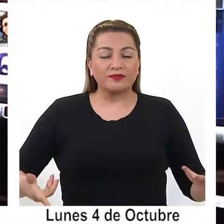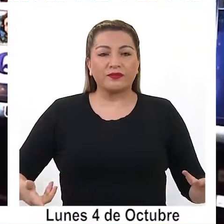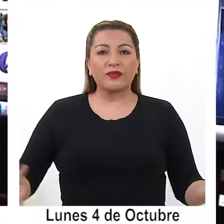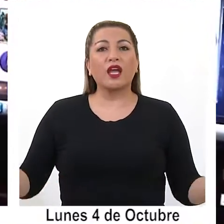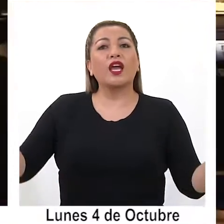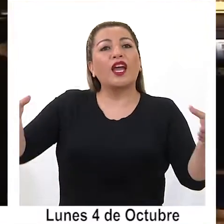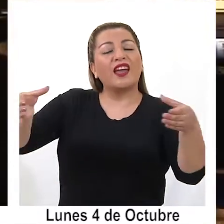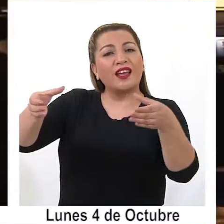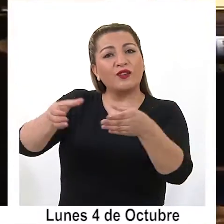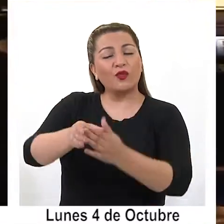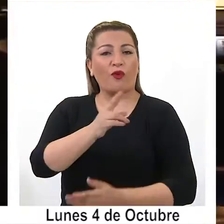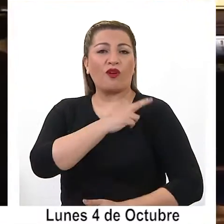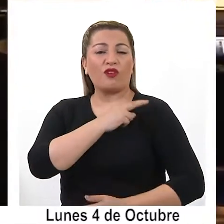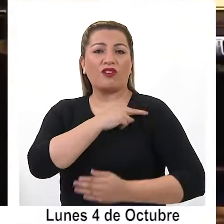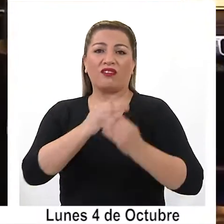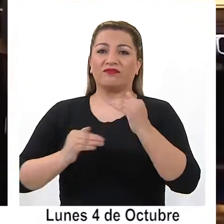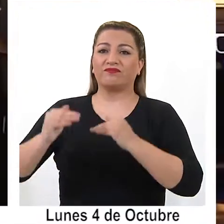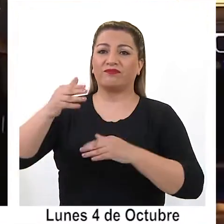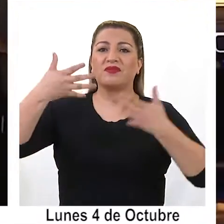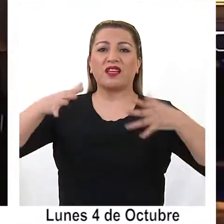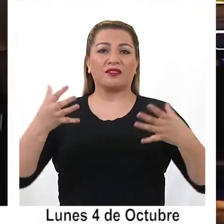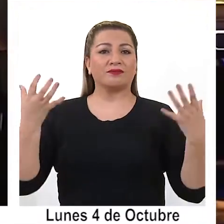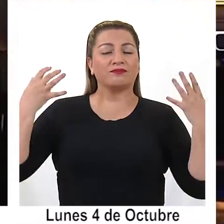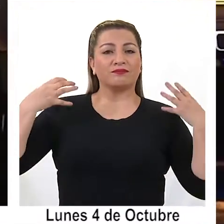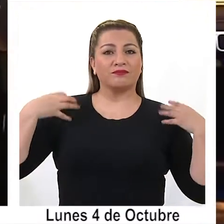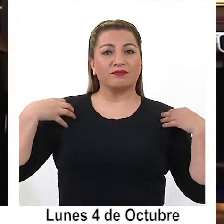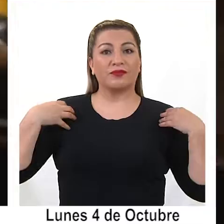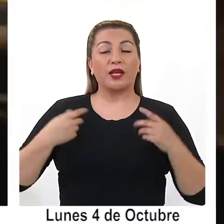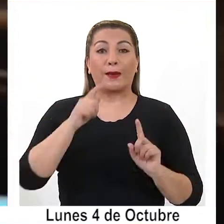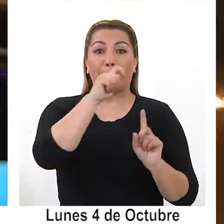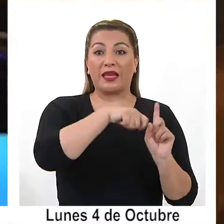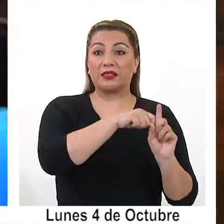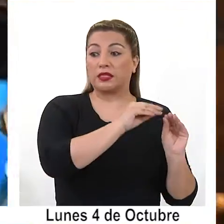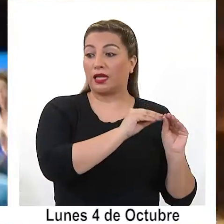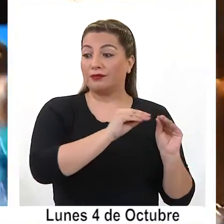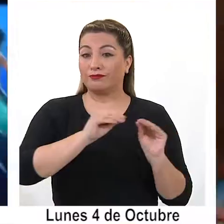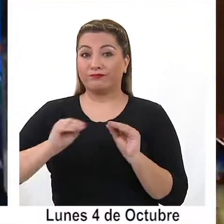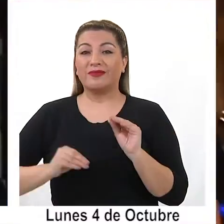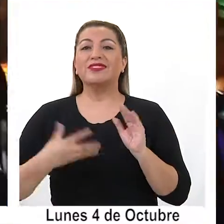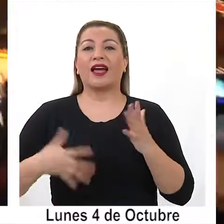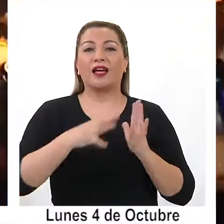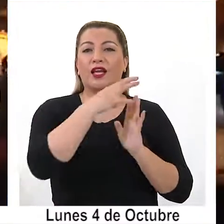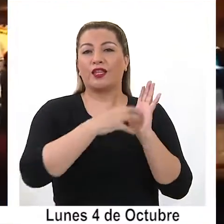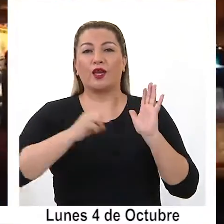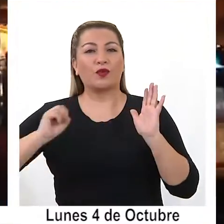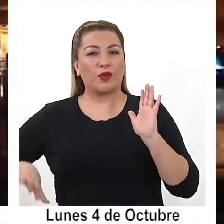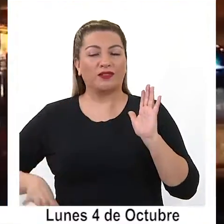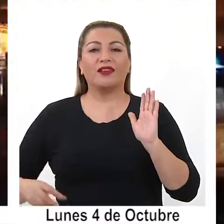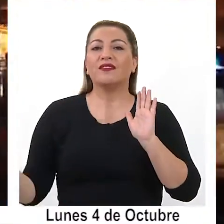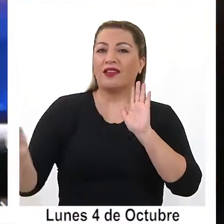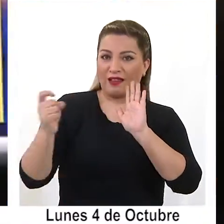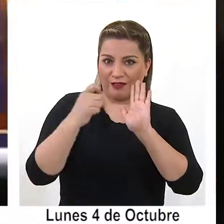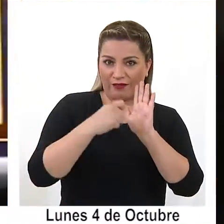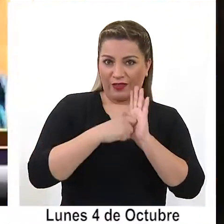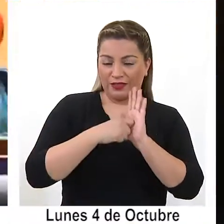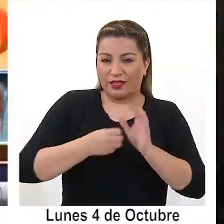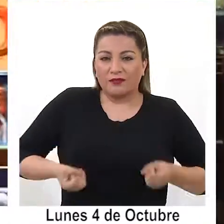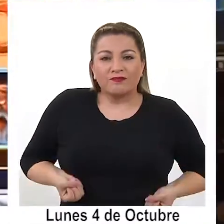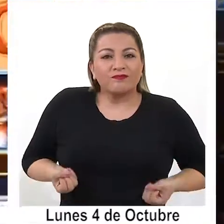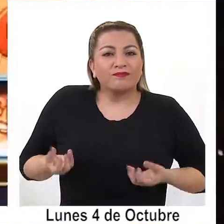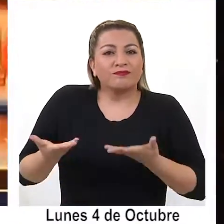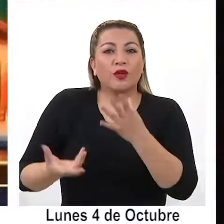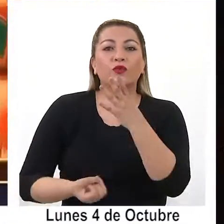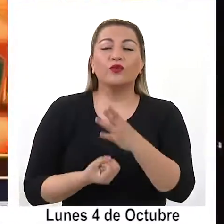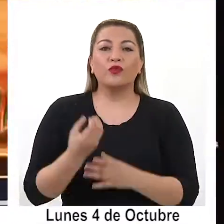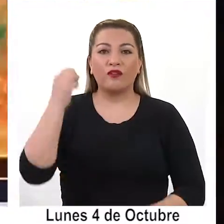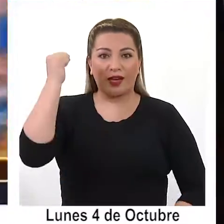Superintendencia ejerció sus facultades y descontó todo ese periodo en los plazos de entrega del